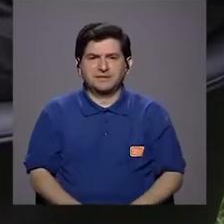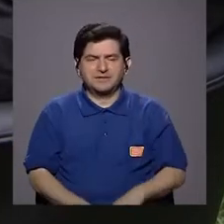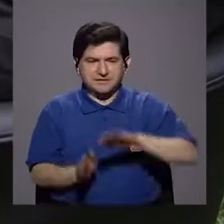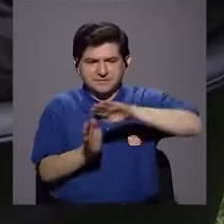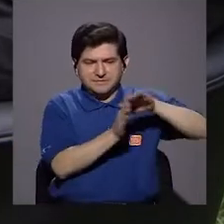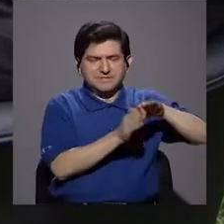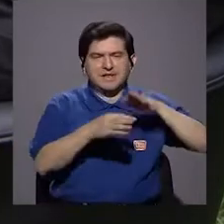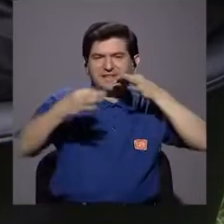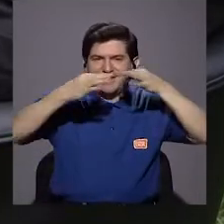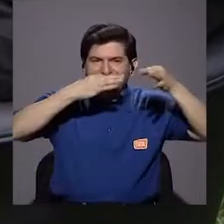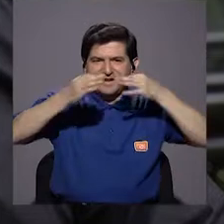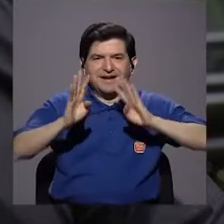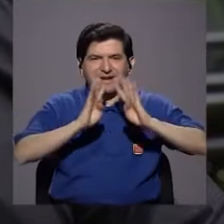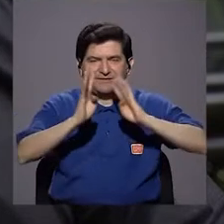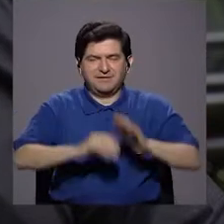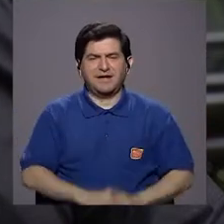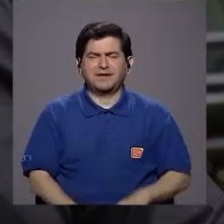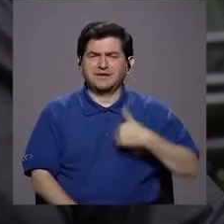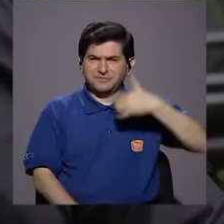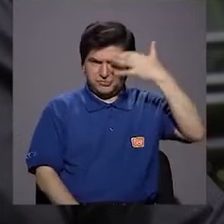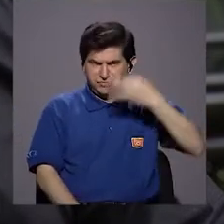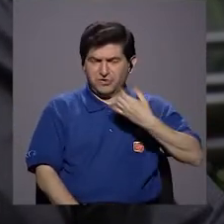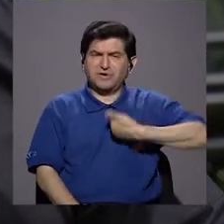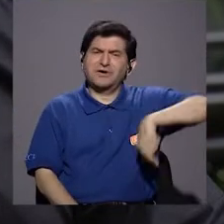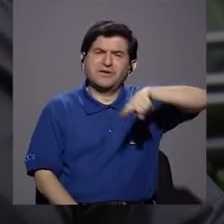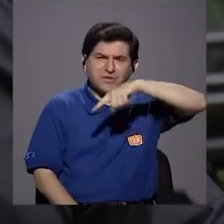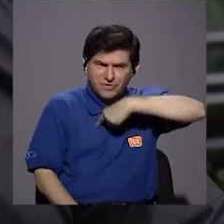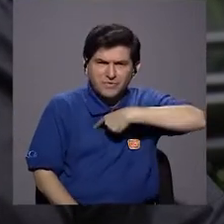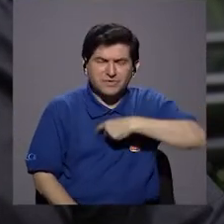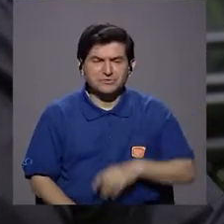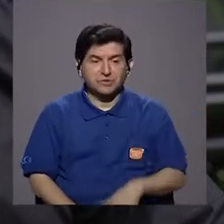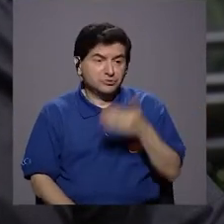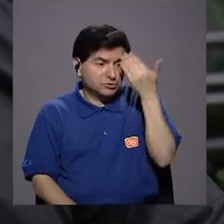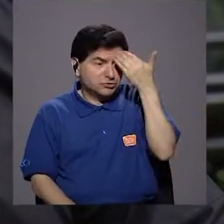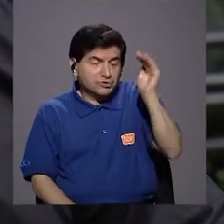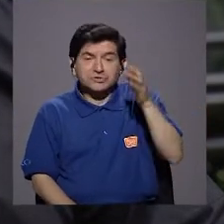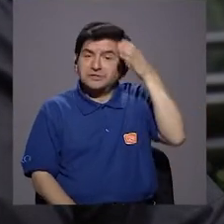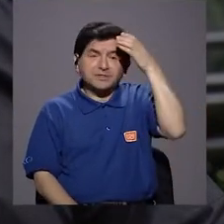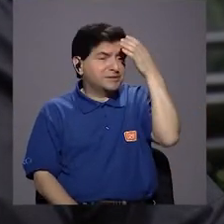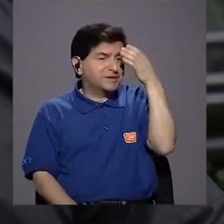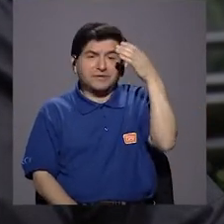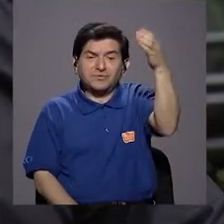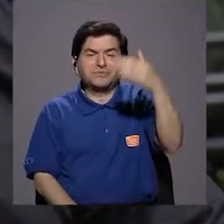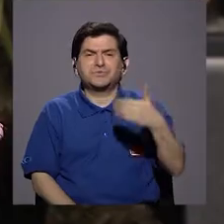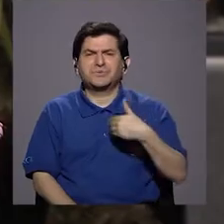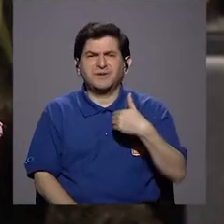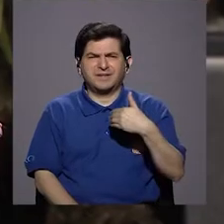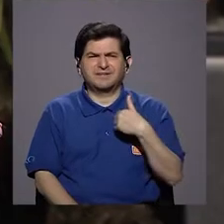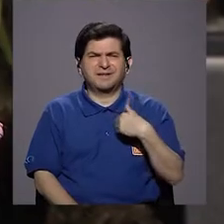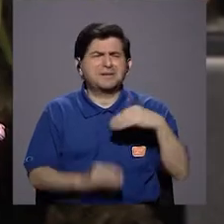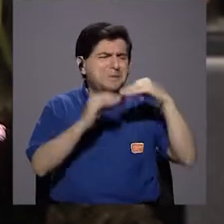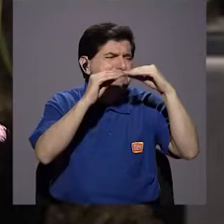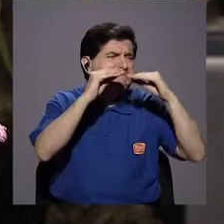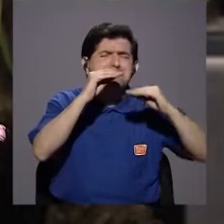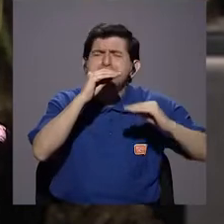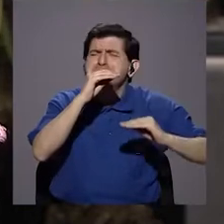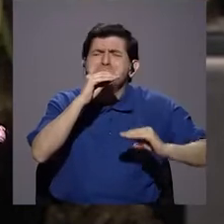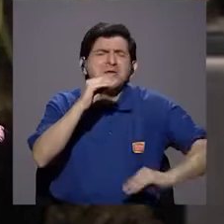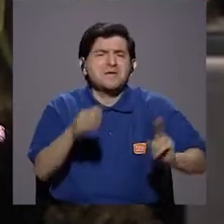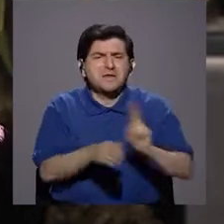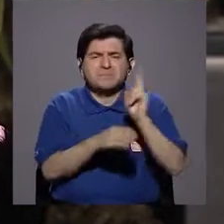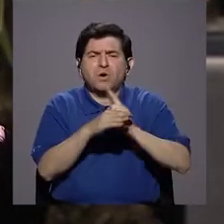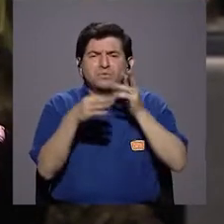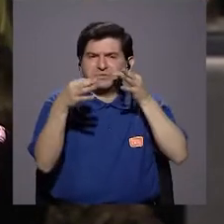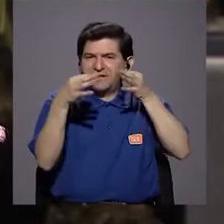paréntesis sobre el hilado. Porque me parece que nosotros, no sé, como que culturalmente, tenemos minimizado